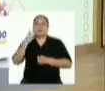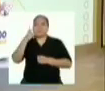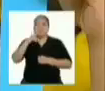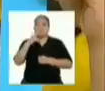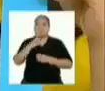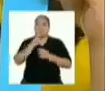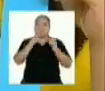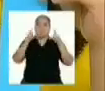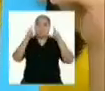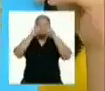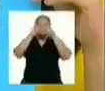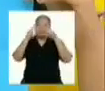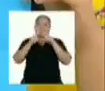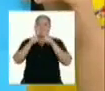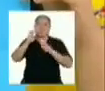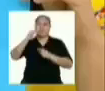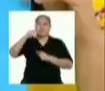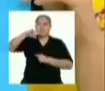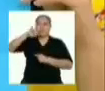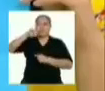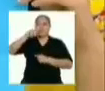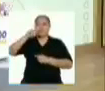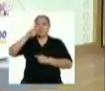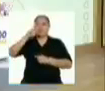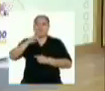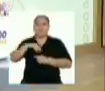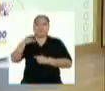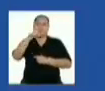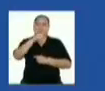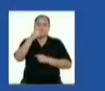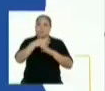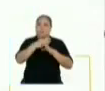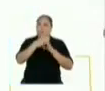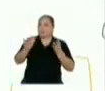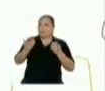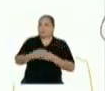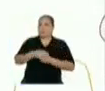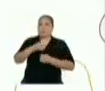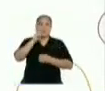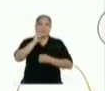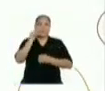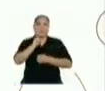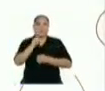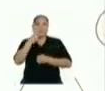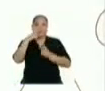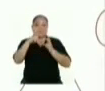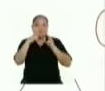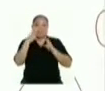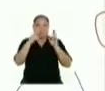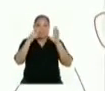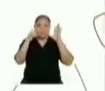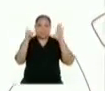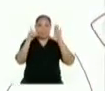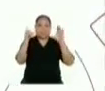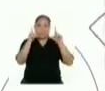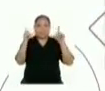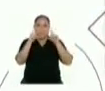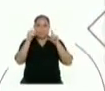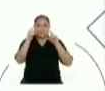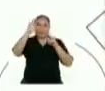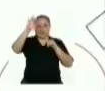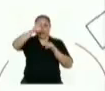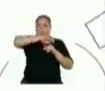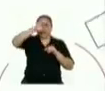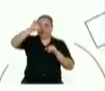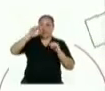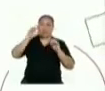Varios triángulos, algunos equiláteros y otros de otra forma. ¡Exacto! Como se ve en pantalla, se han